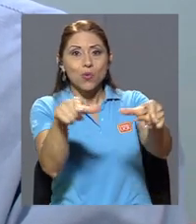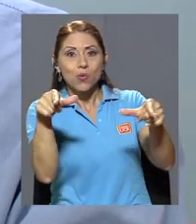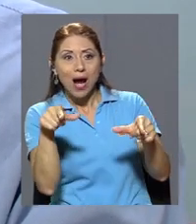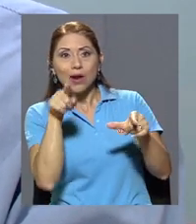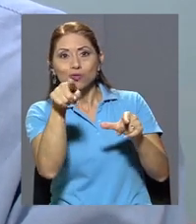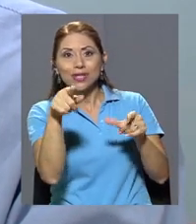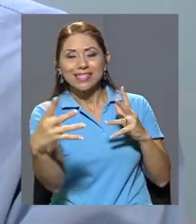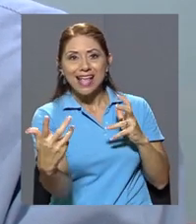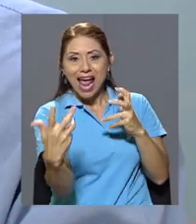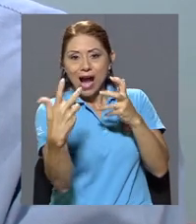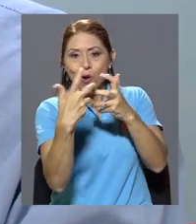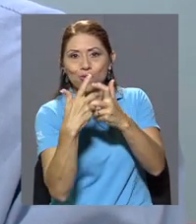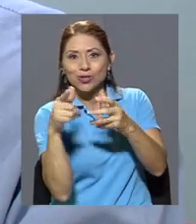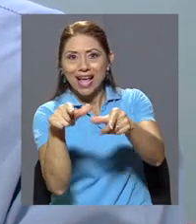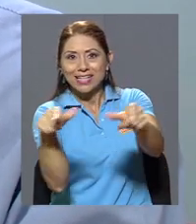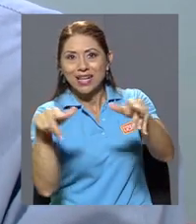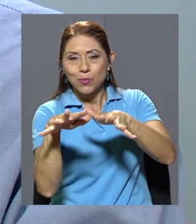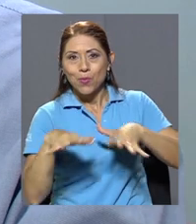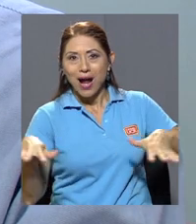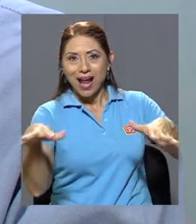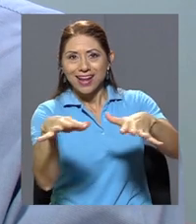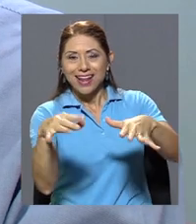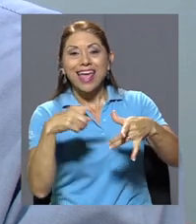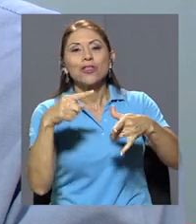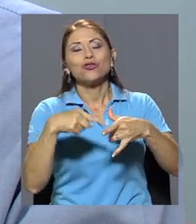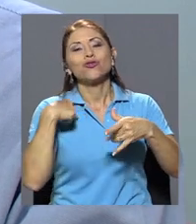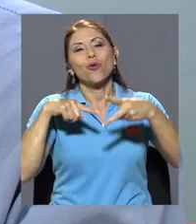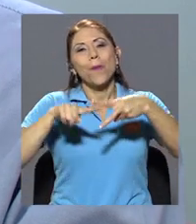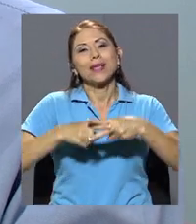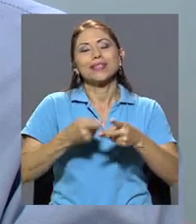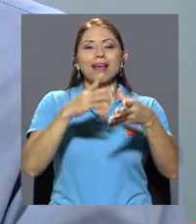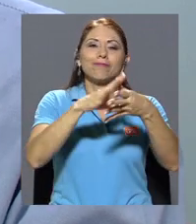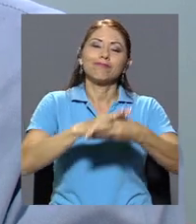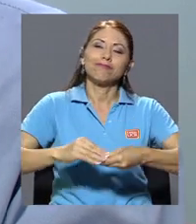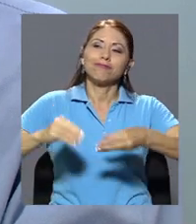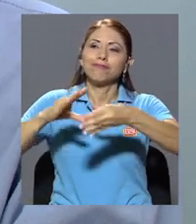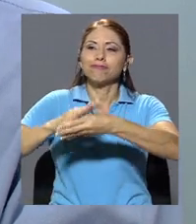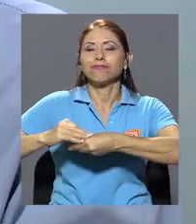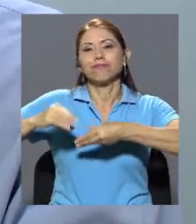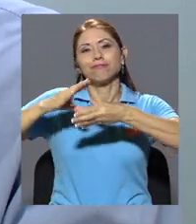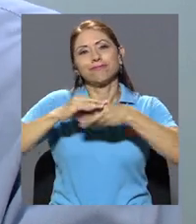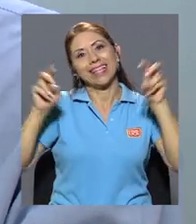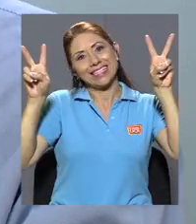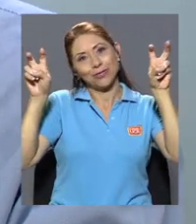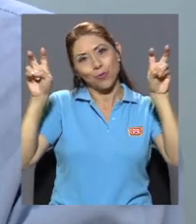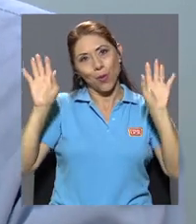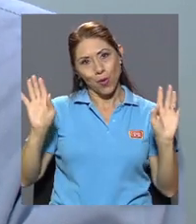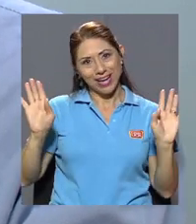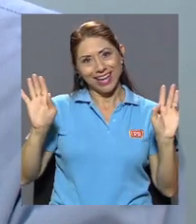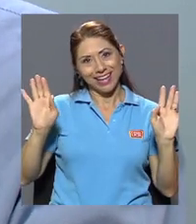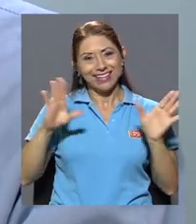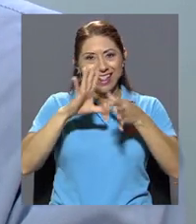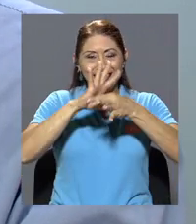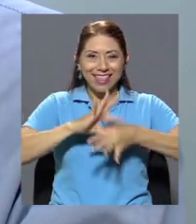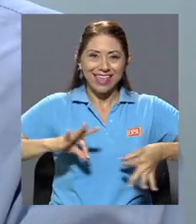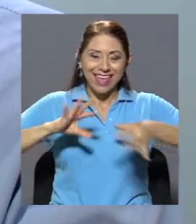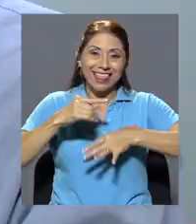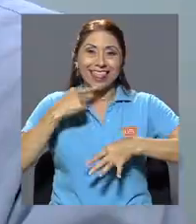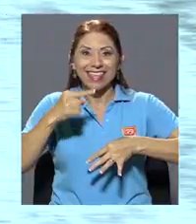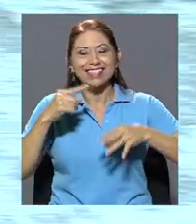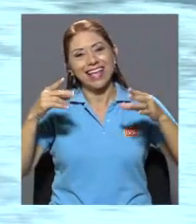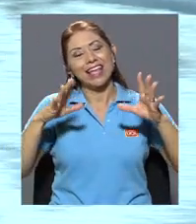paradigmas que tiene ese lugar, no a esa sociedad. Entonces comencé a contar la historia que se supone, al menos en términos de leyenda,